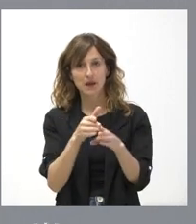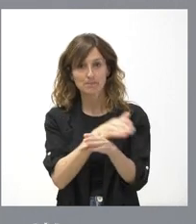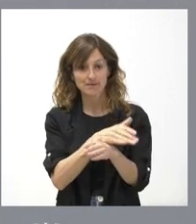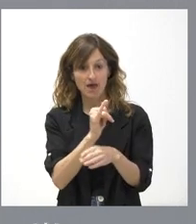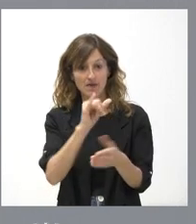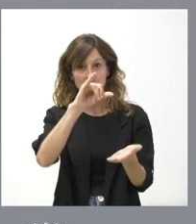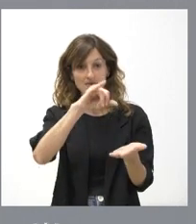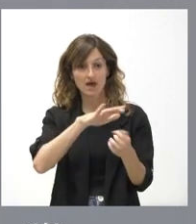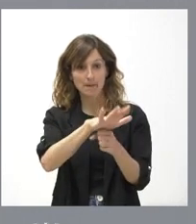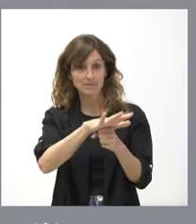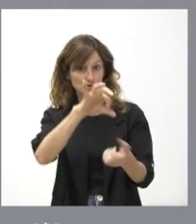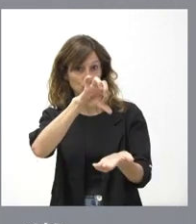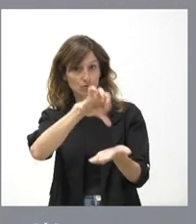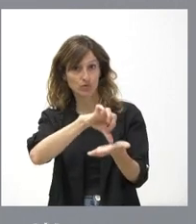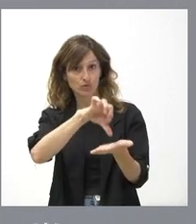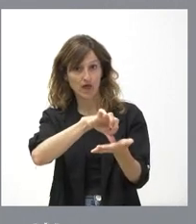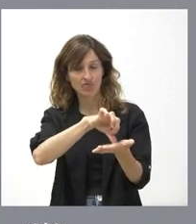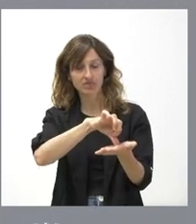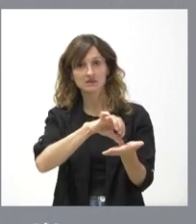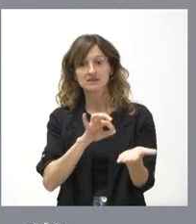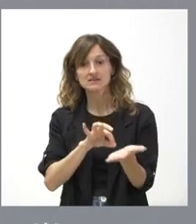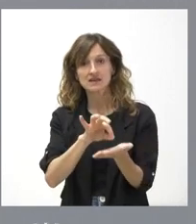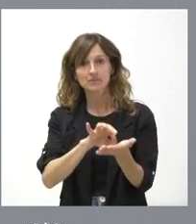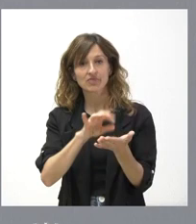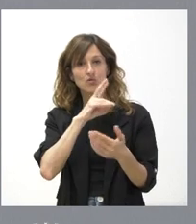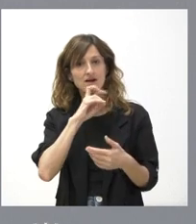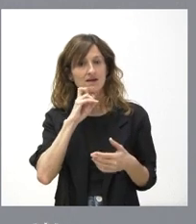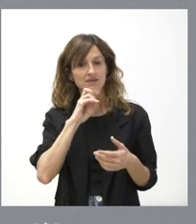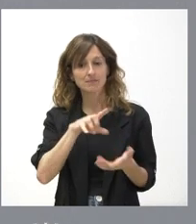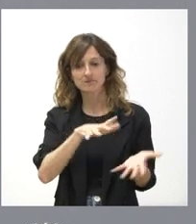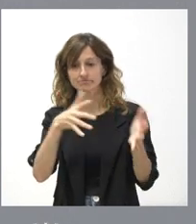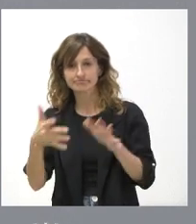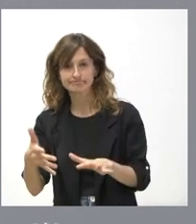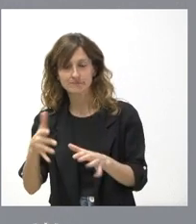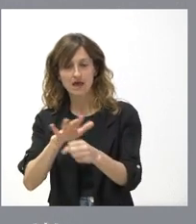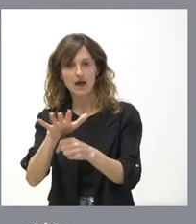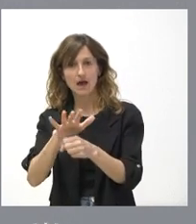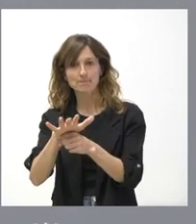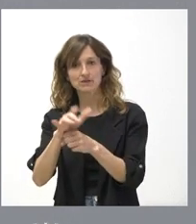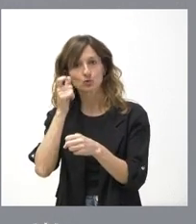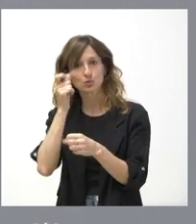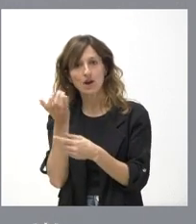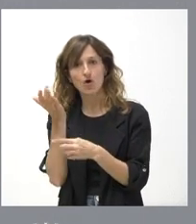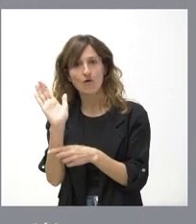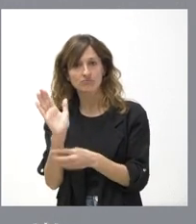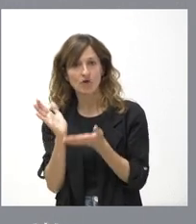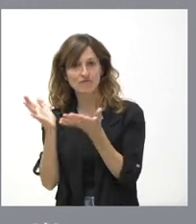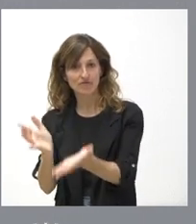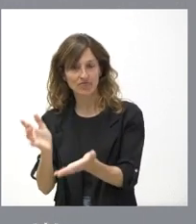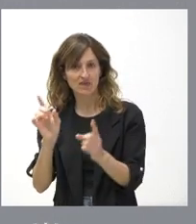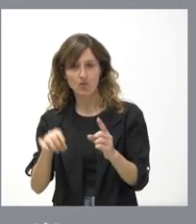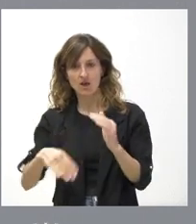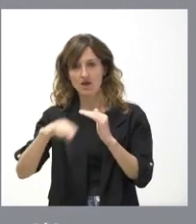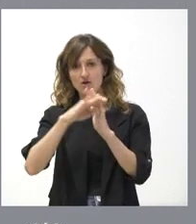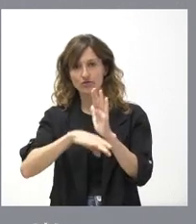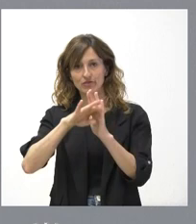urbano. un servicio y una garantía que también queremos ofrecer al ámbito rural en las mismas condiciones y esa es la tarea que